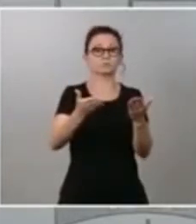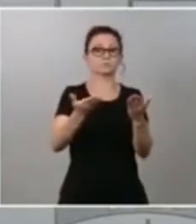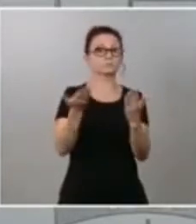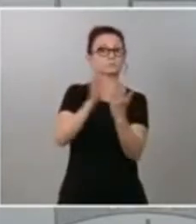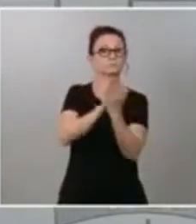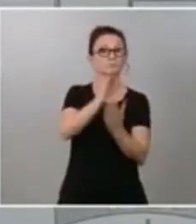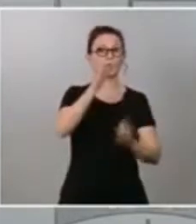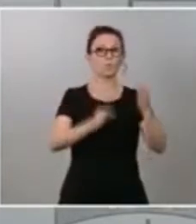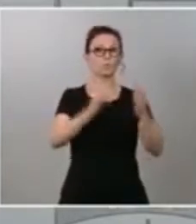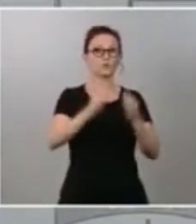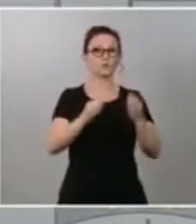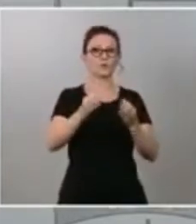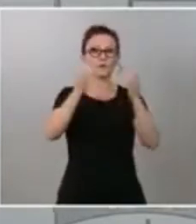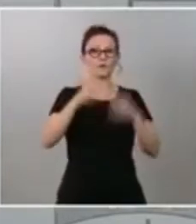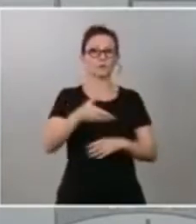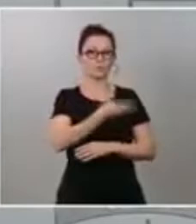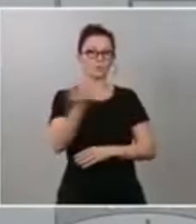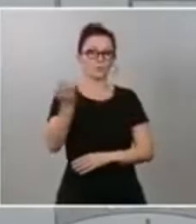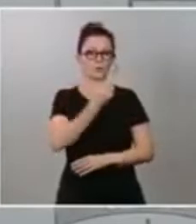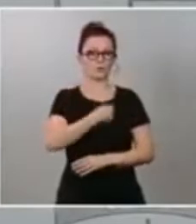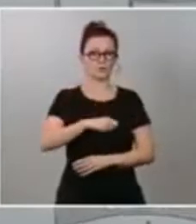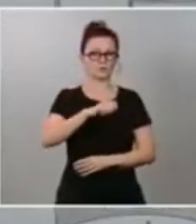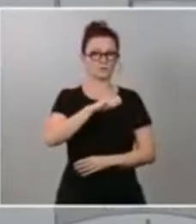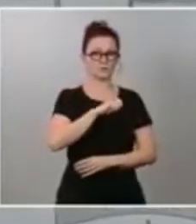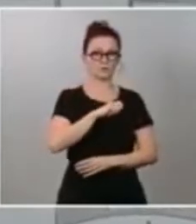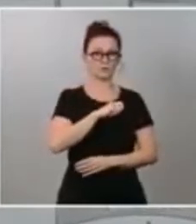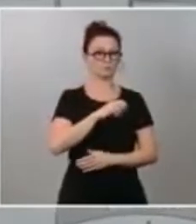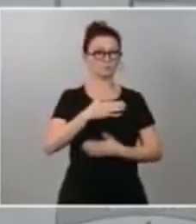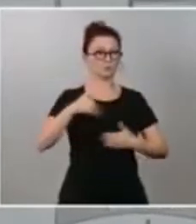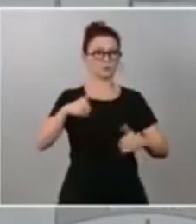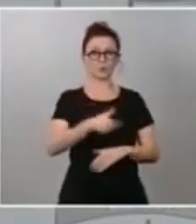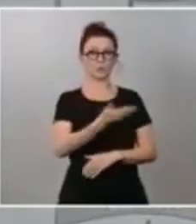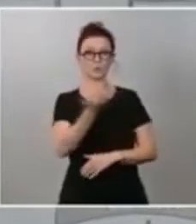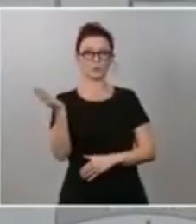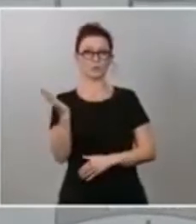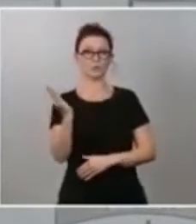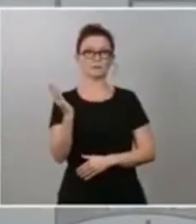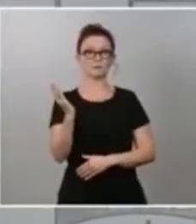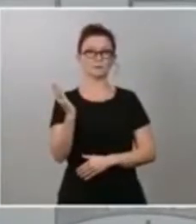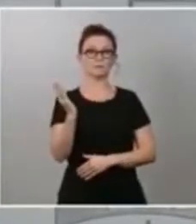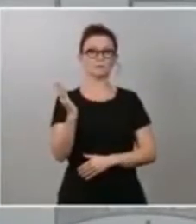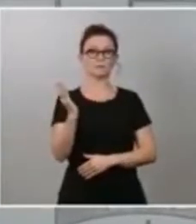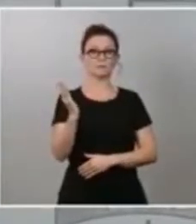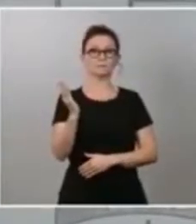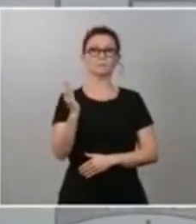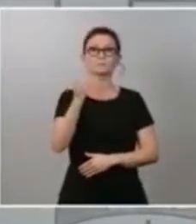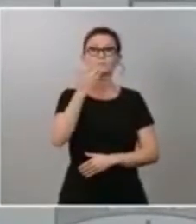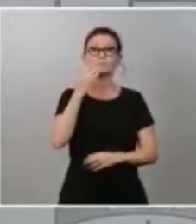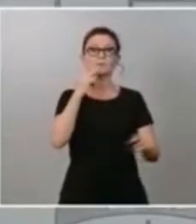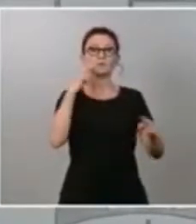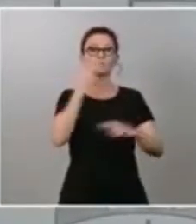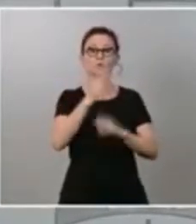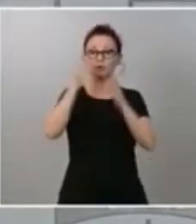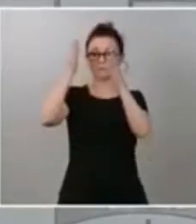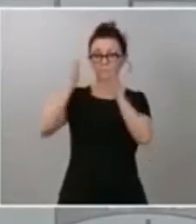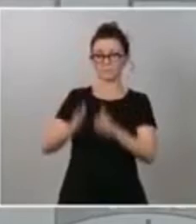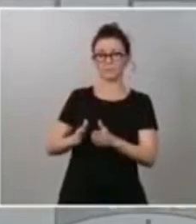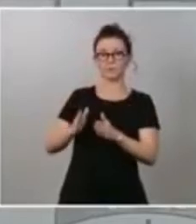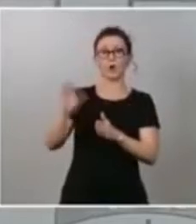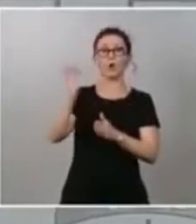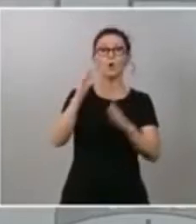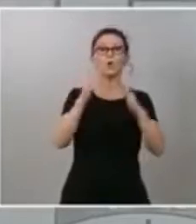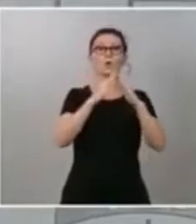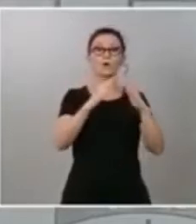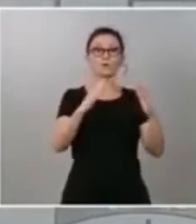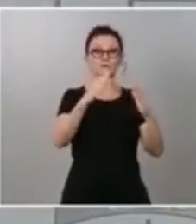como cualquier otro español y corresponderá en consecuencia a su persona o a la Casa Real dar a conocer esta información al gobierno de España